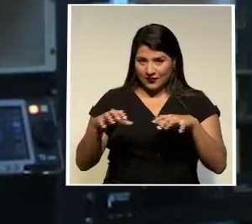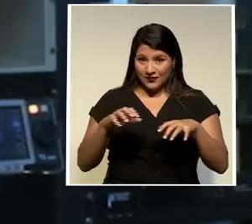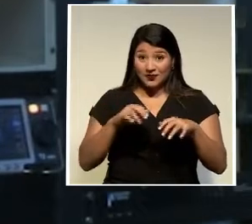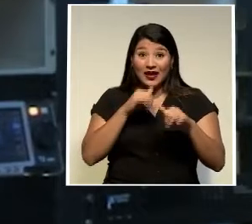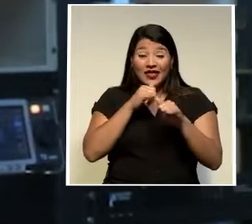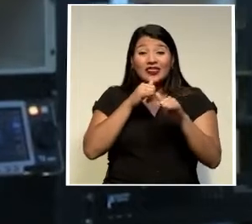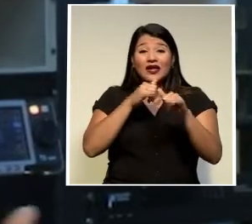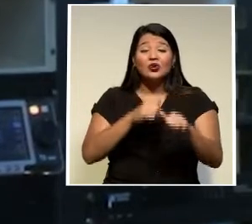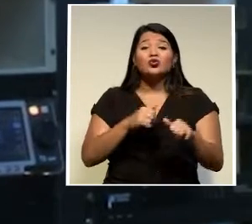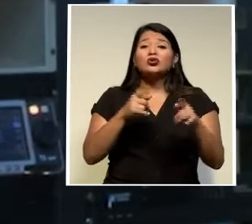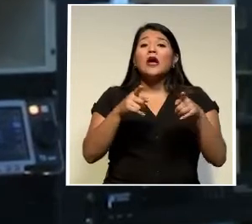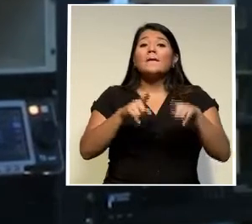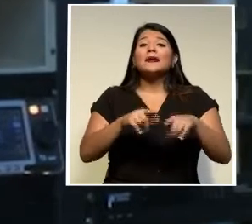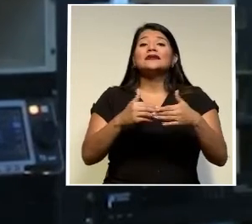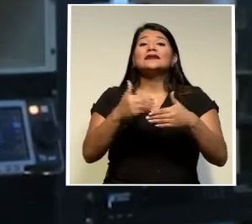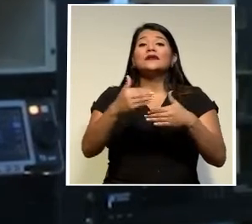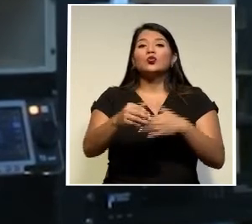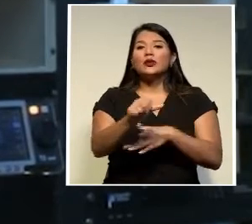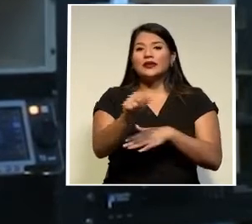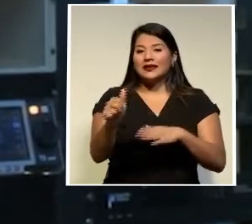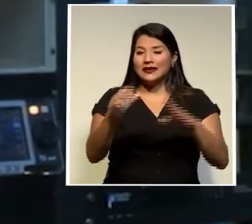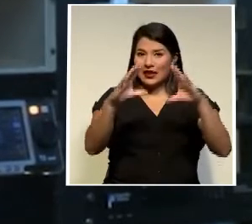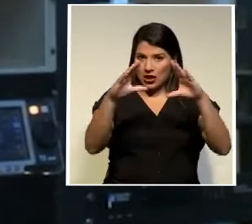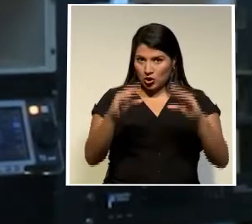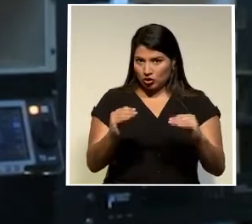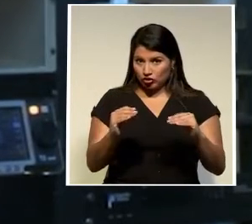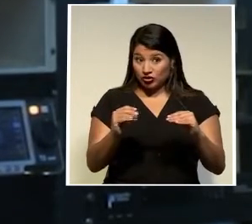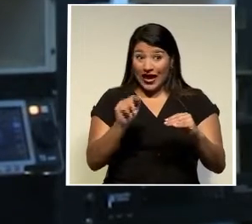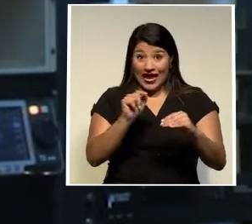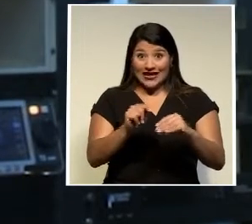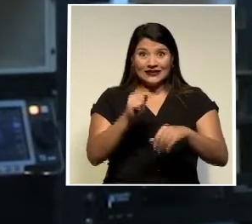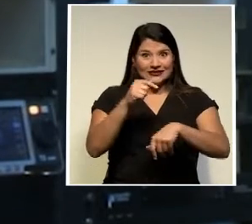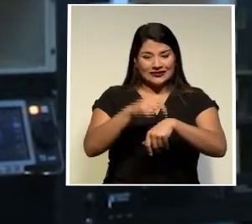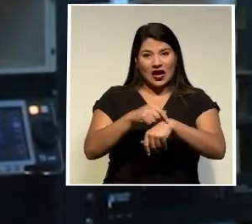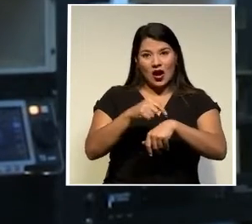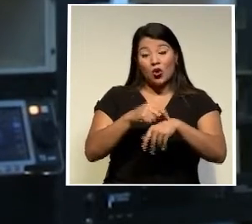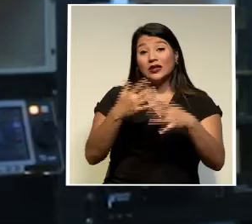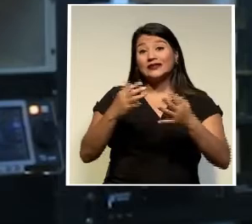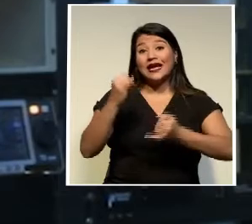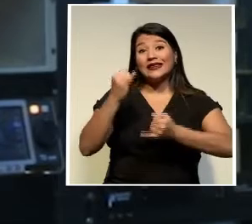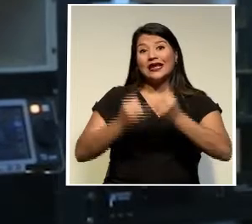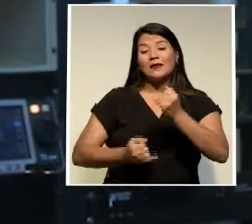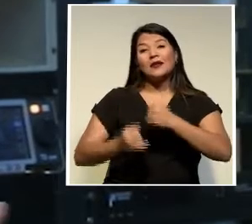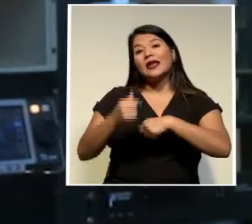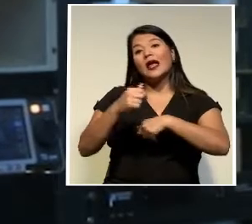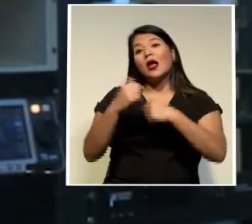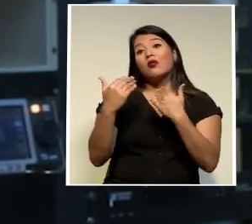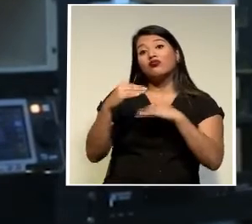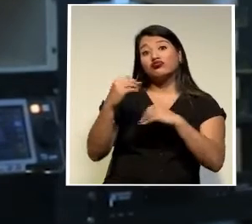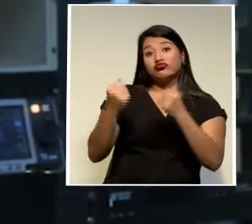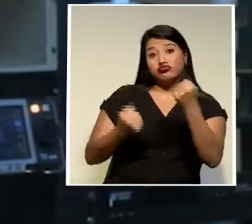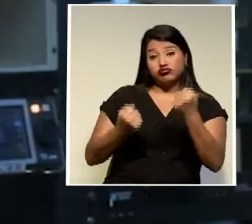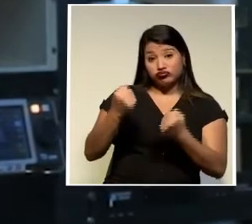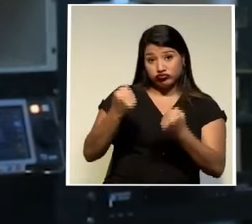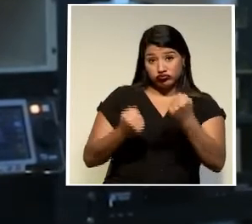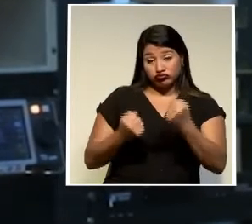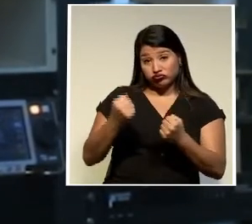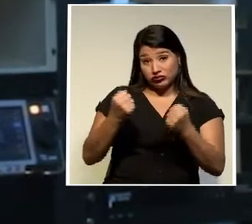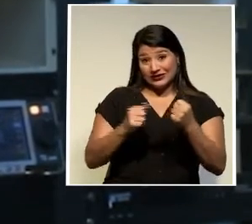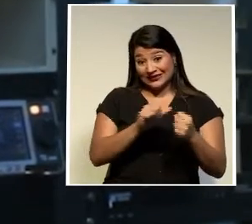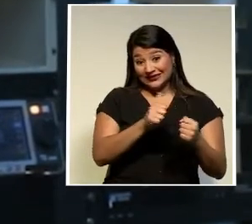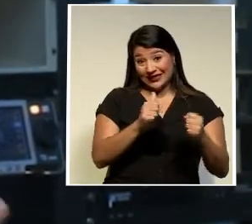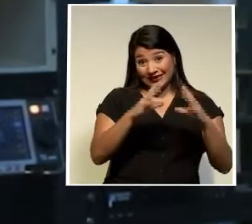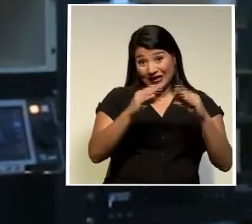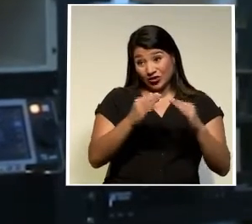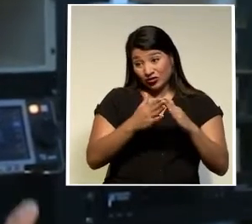denuncias suelen ocurrir después de las 10 de la noche en donde es la hora que la restricción vehicular nocturna se activa hasta las 5 de